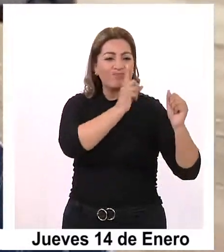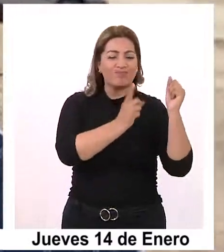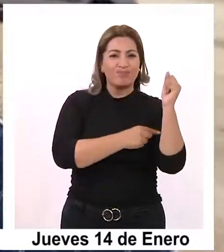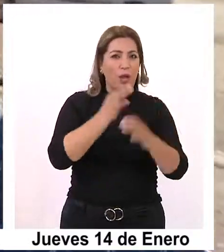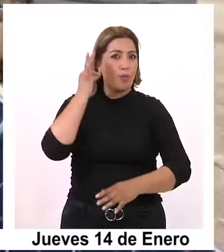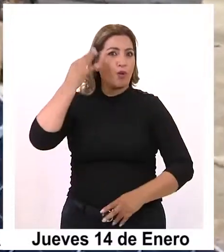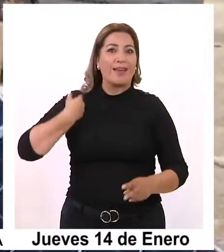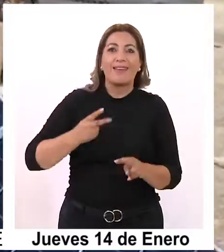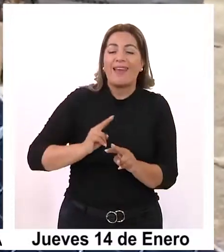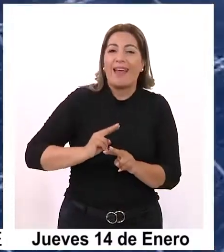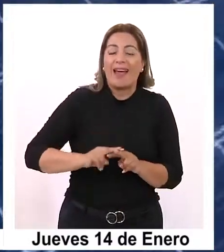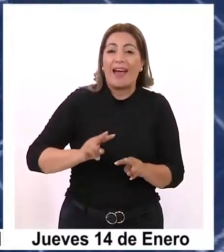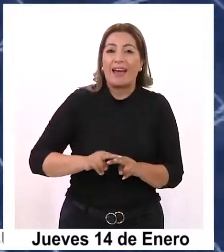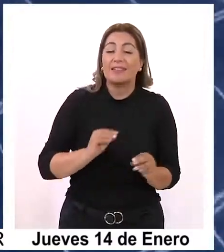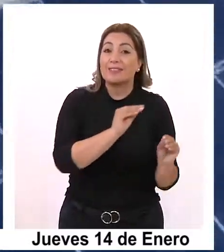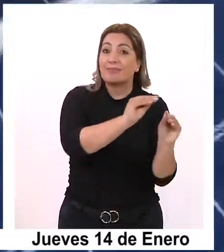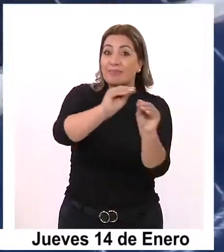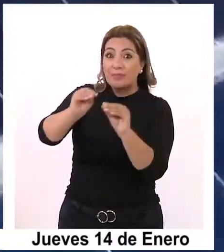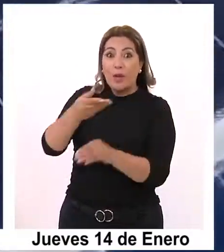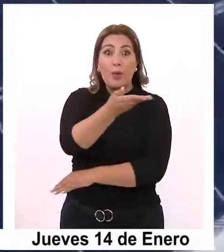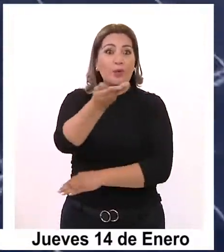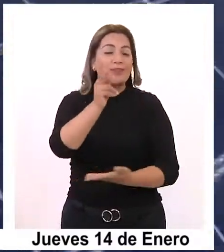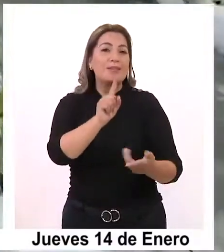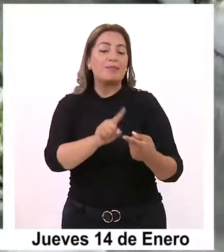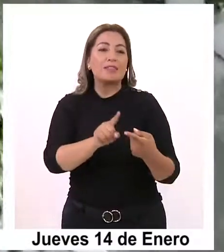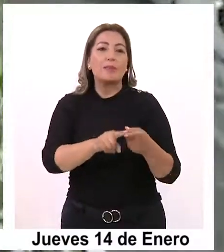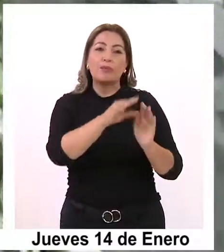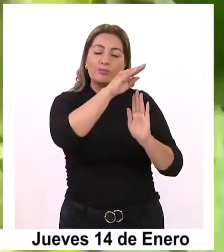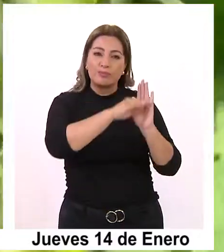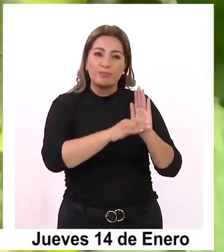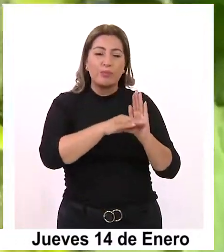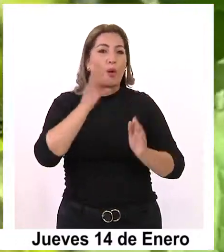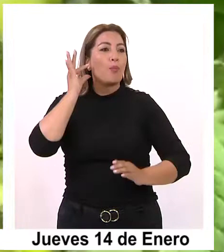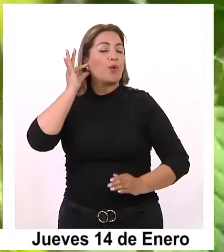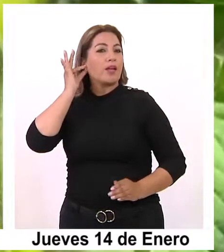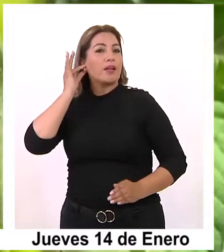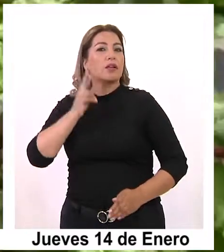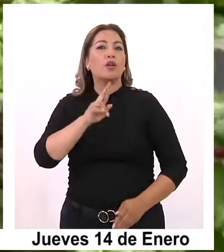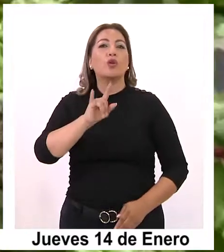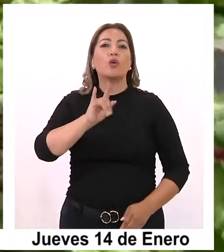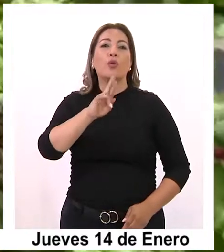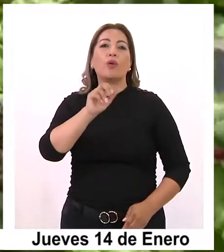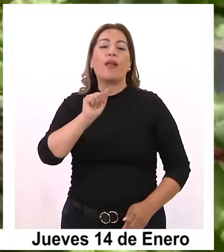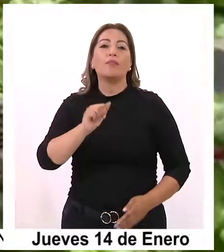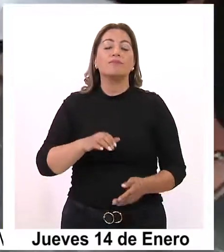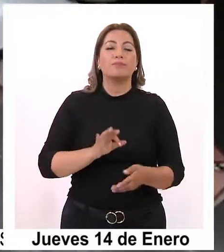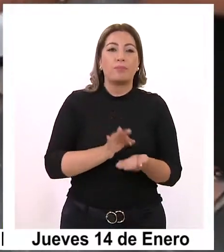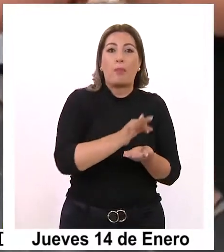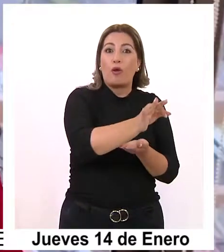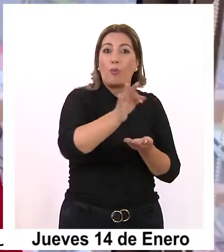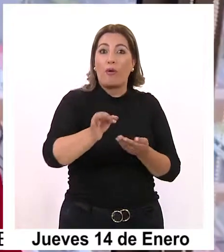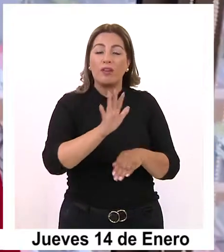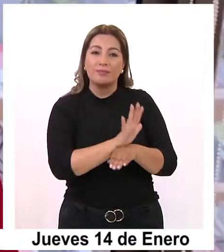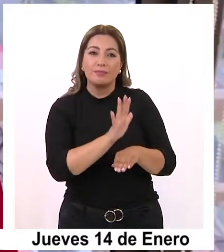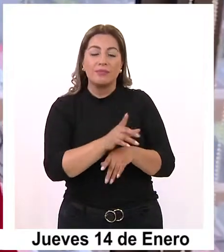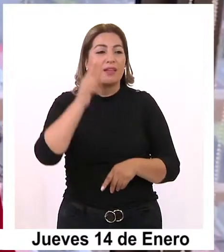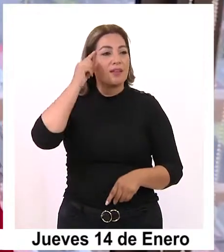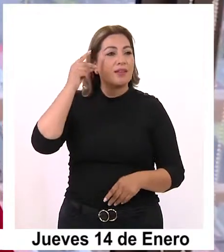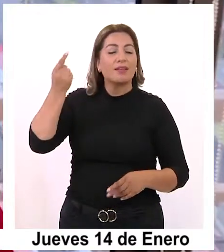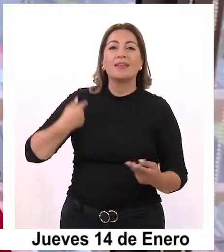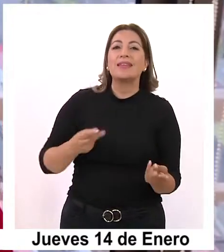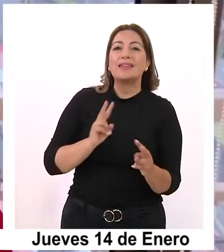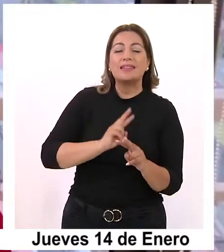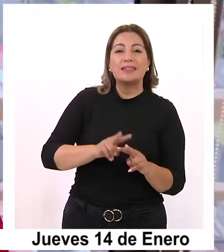se encuentra realizando un llamado para participar en el programa Mujeres Rurales para la provincia de Altamarugal. Esta iniciativa se